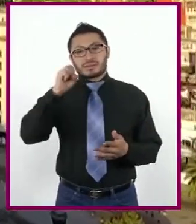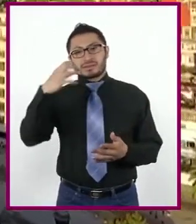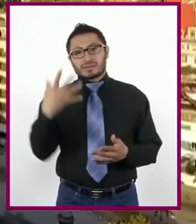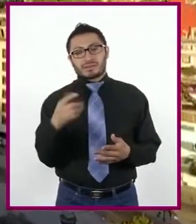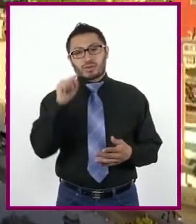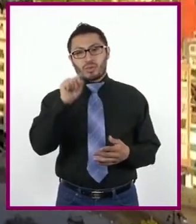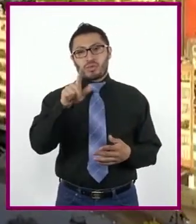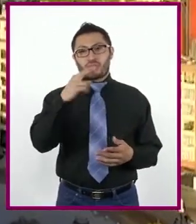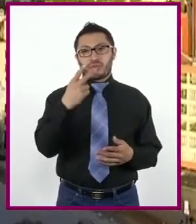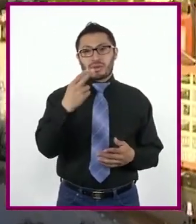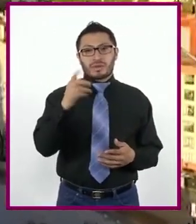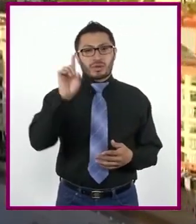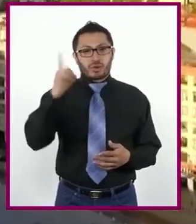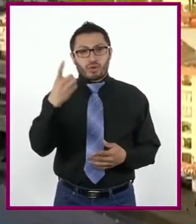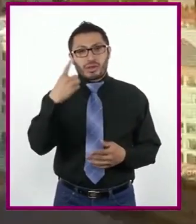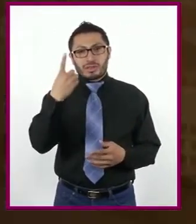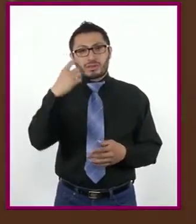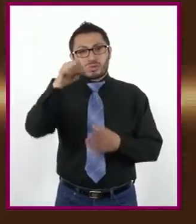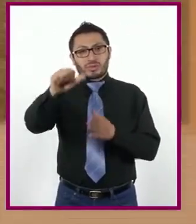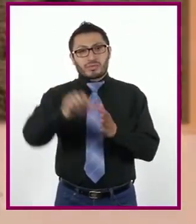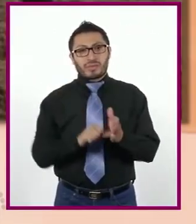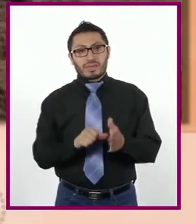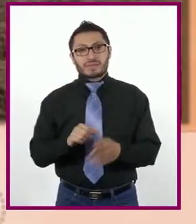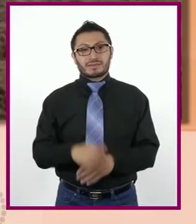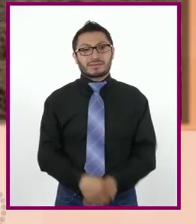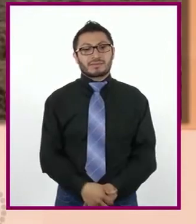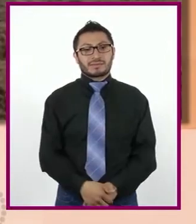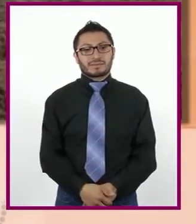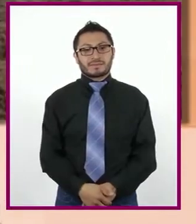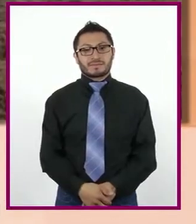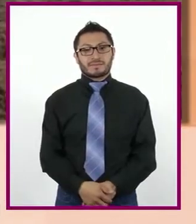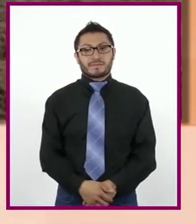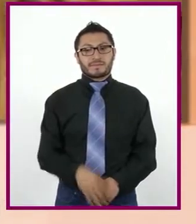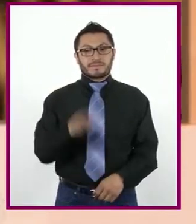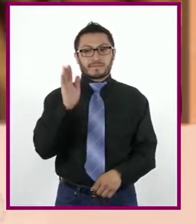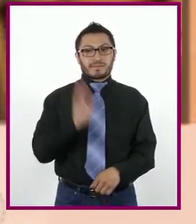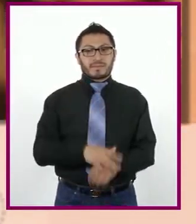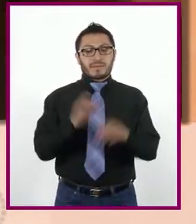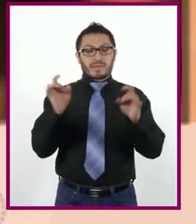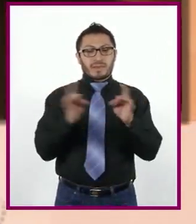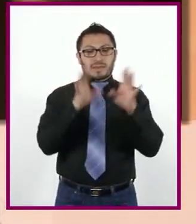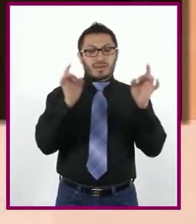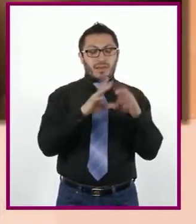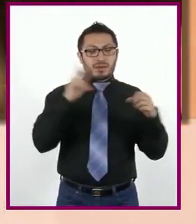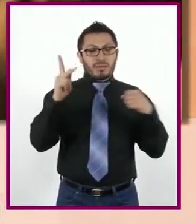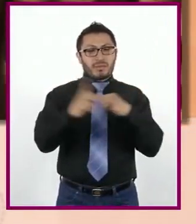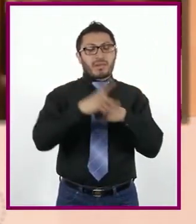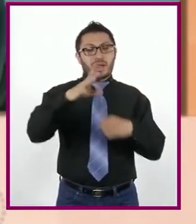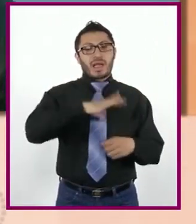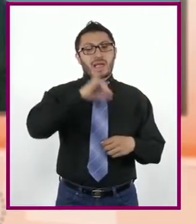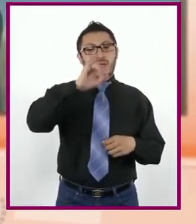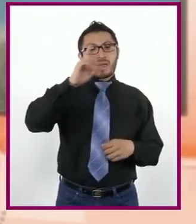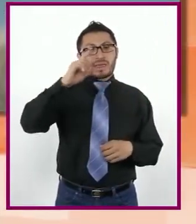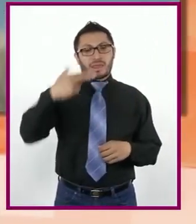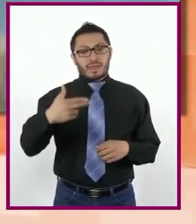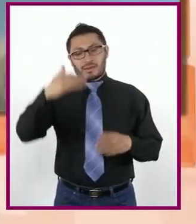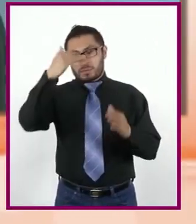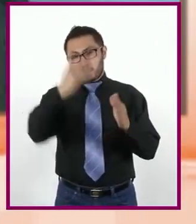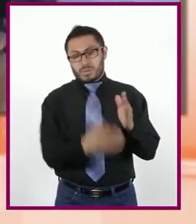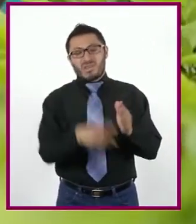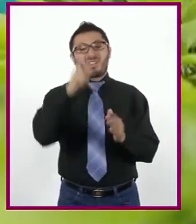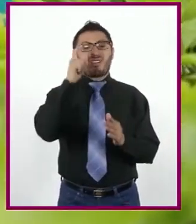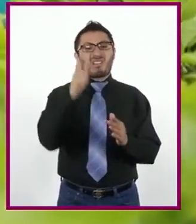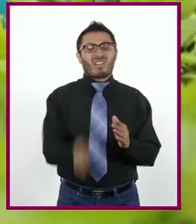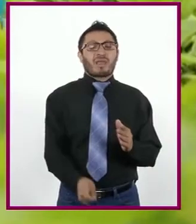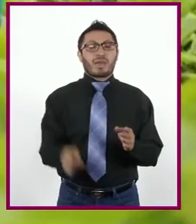.25 dólares al mes. Entre las causas de que un país tenga un IDH bajo se encuentran